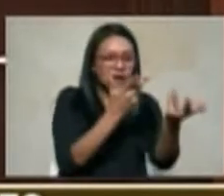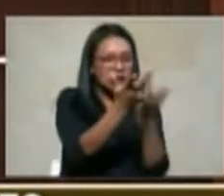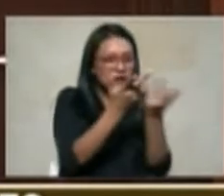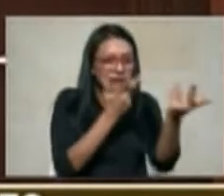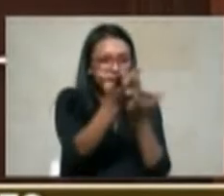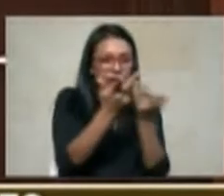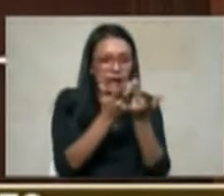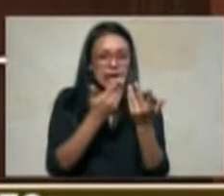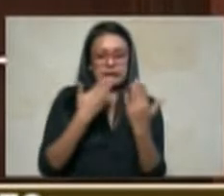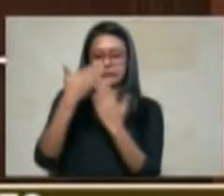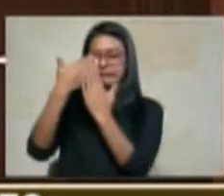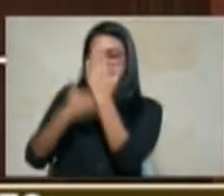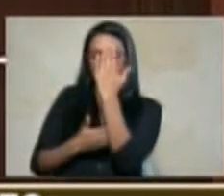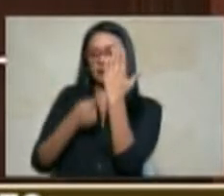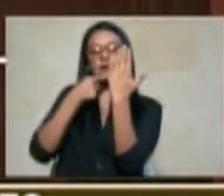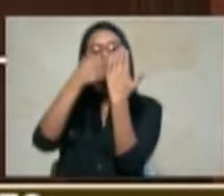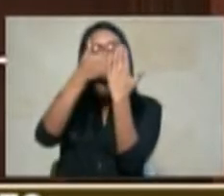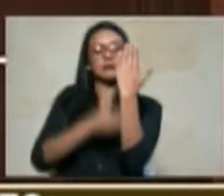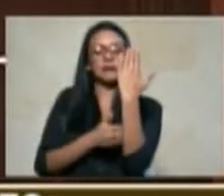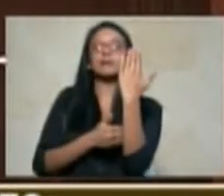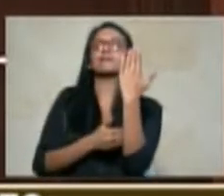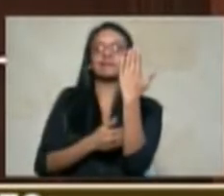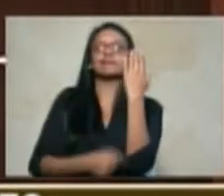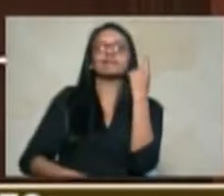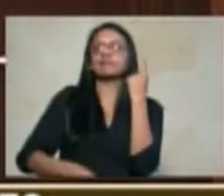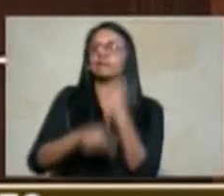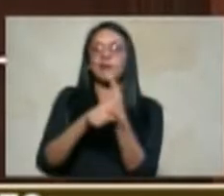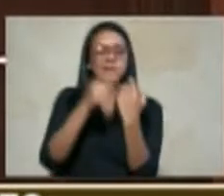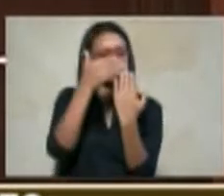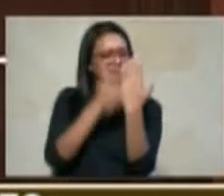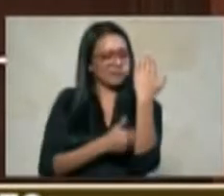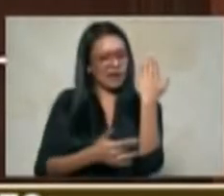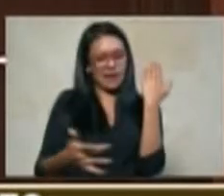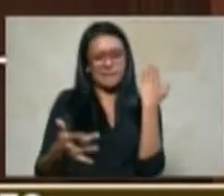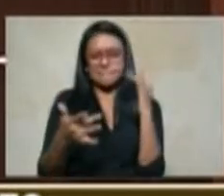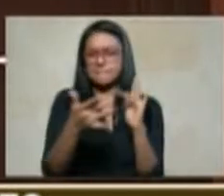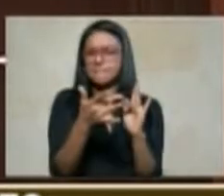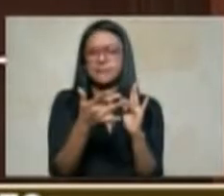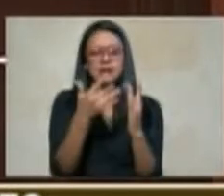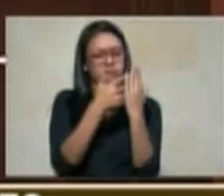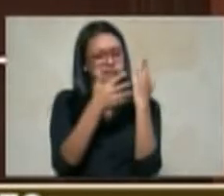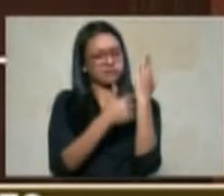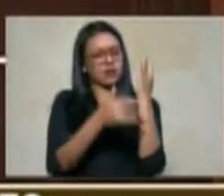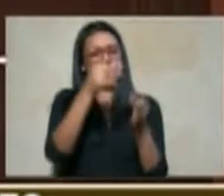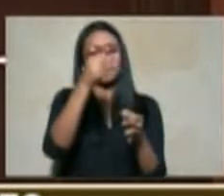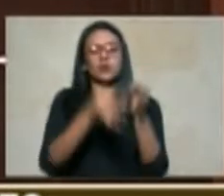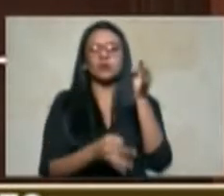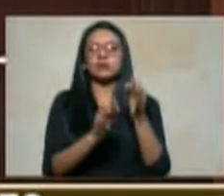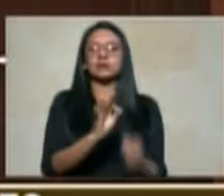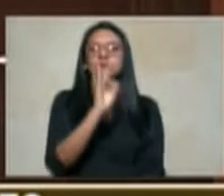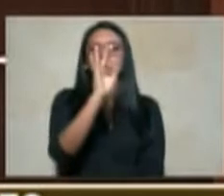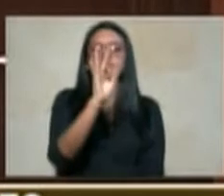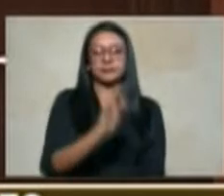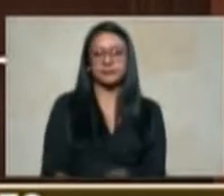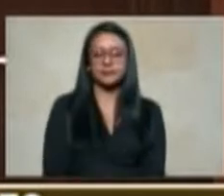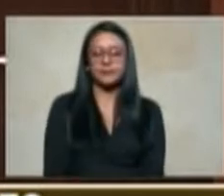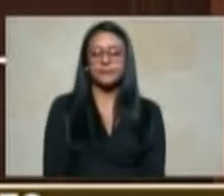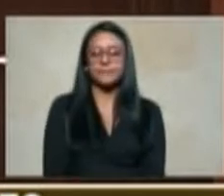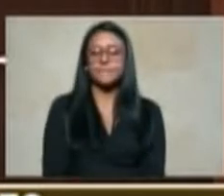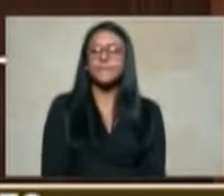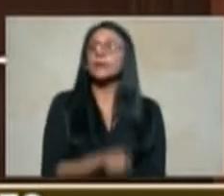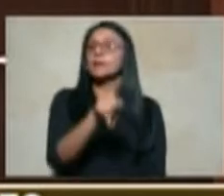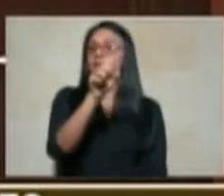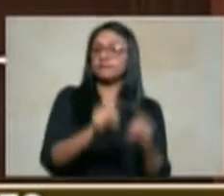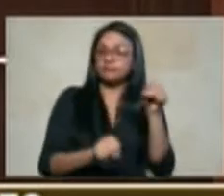instrumento ha sido eficaz idóneo pero sobre todo justo y garantista es probable porque la